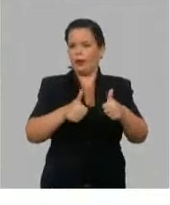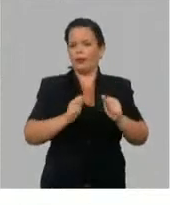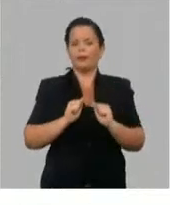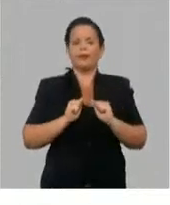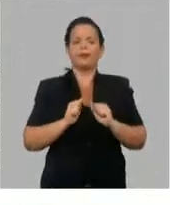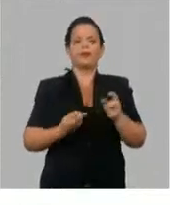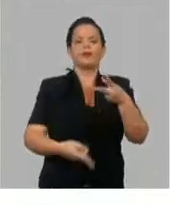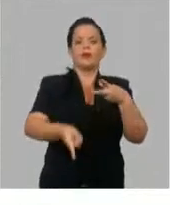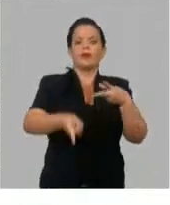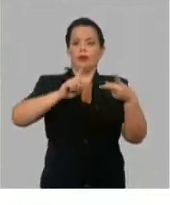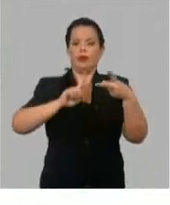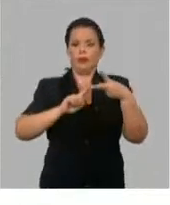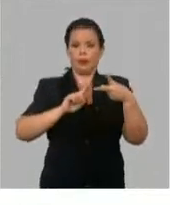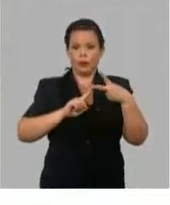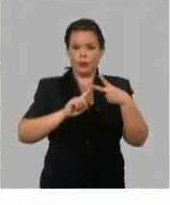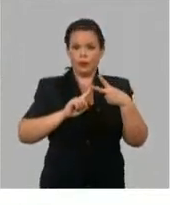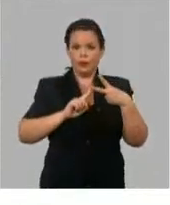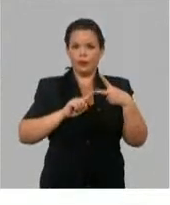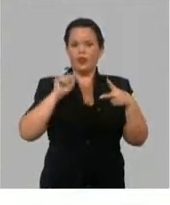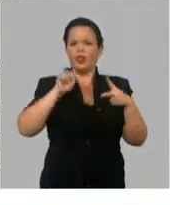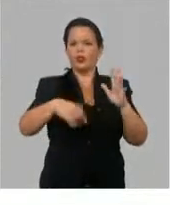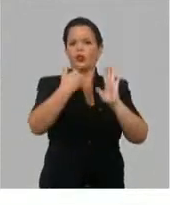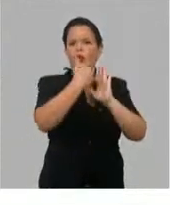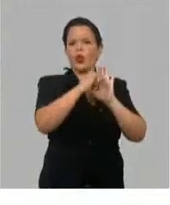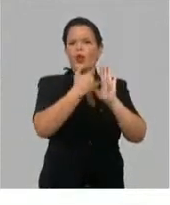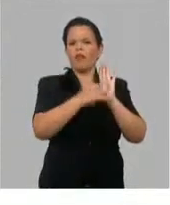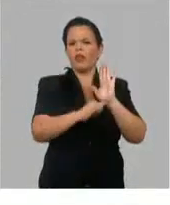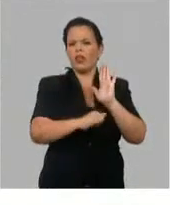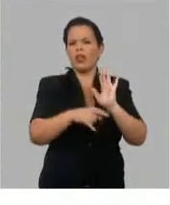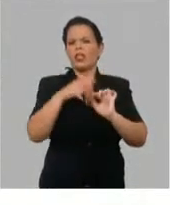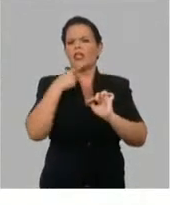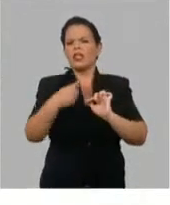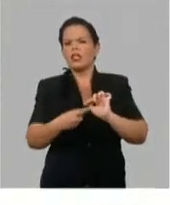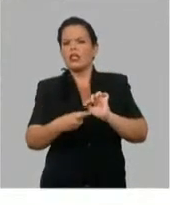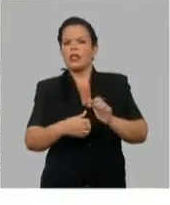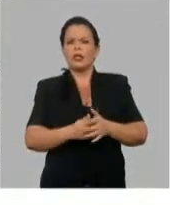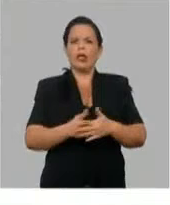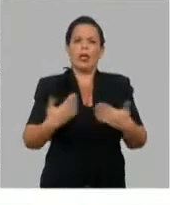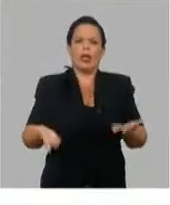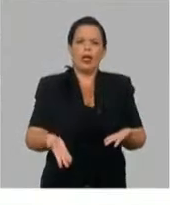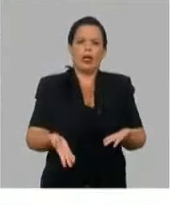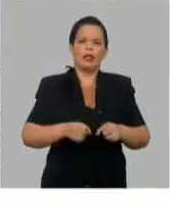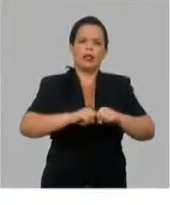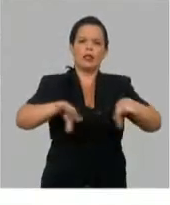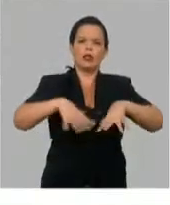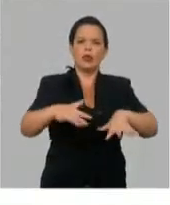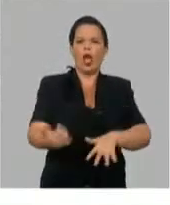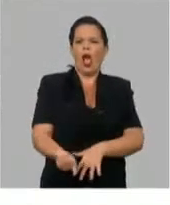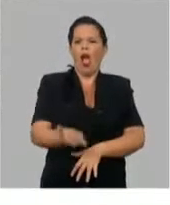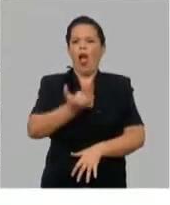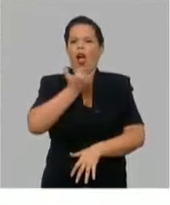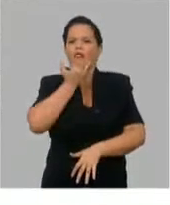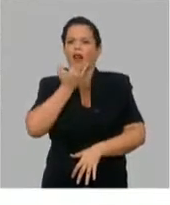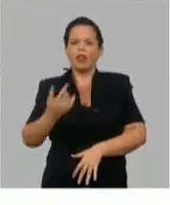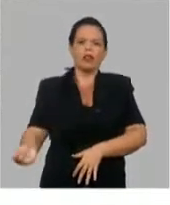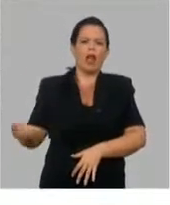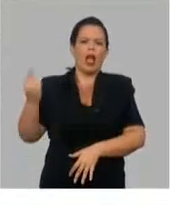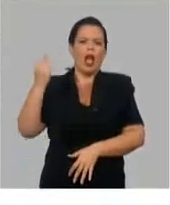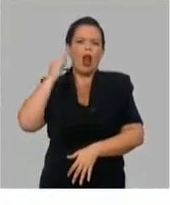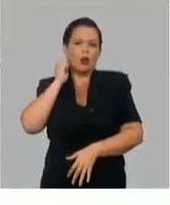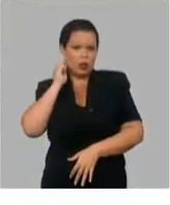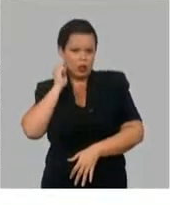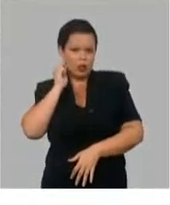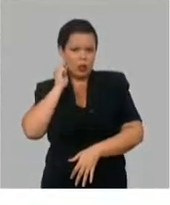causaba ese cuadro clínico era un daño o auditivo o vestibular y al final un daño